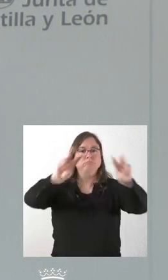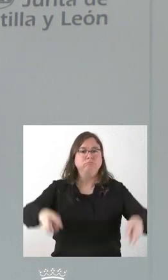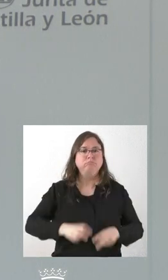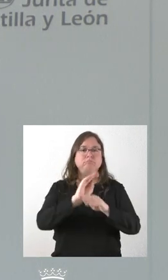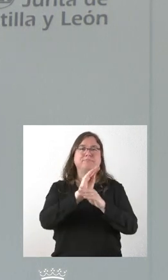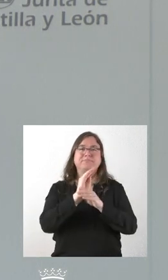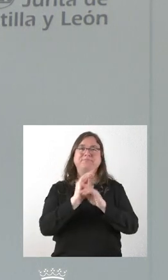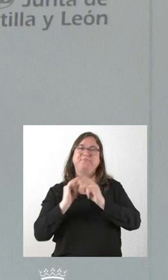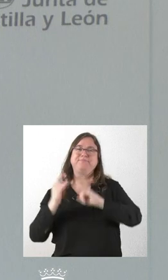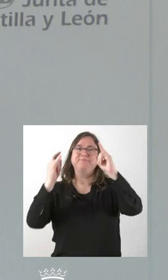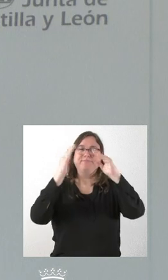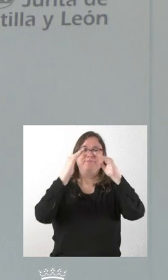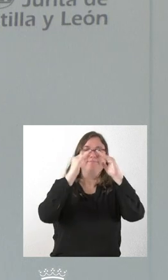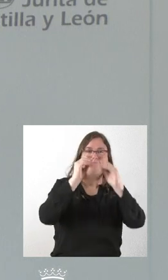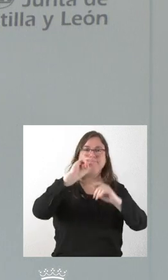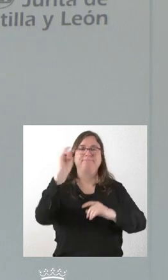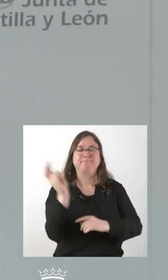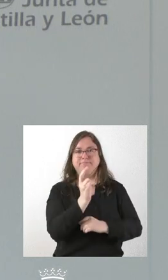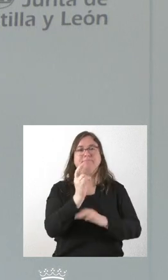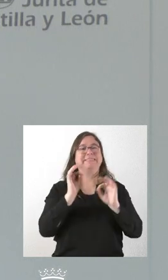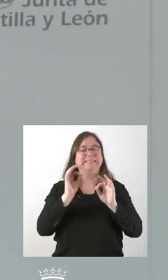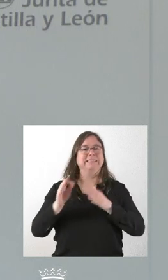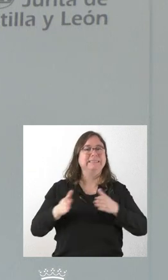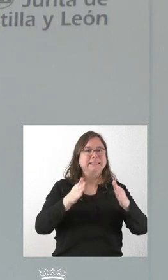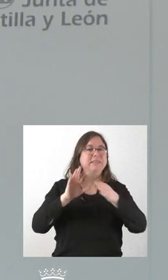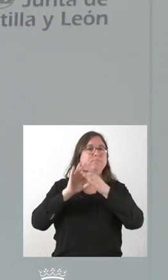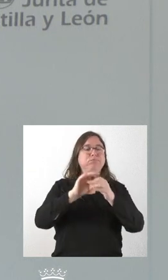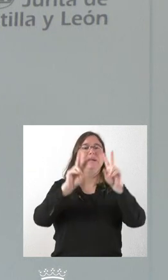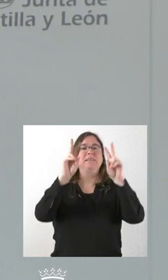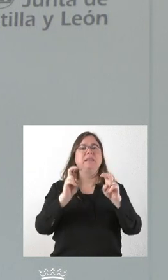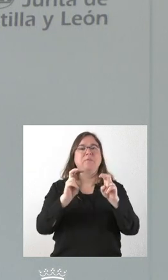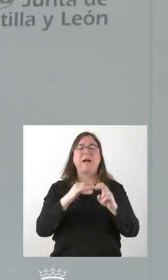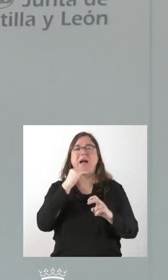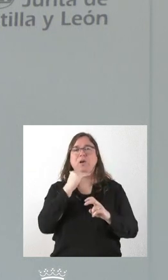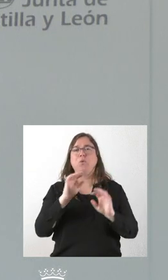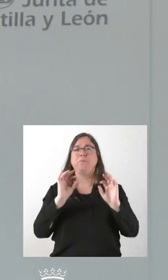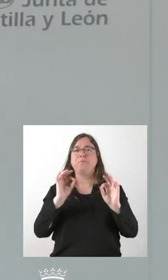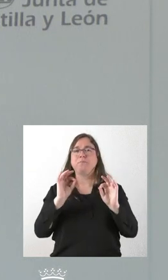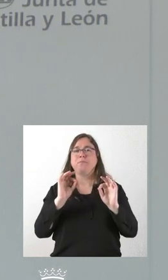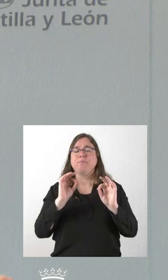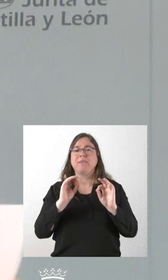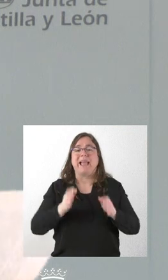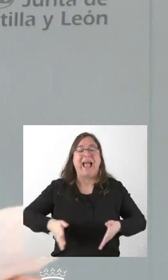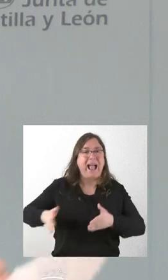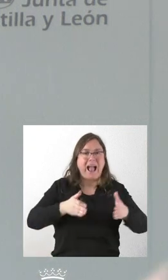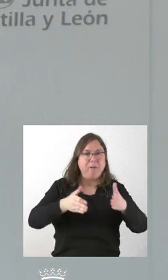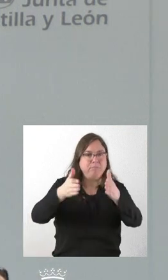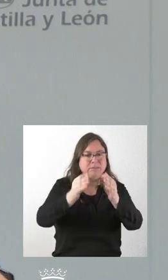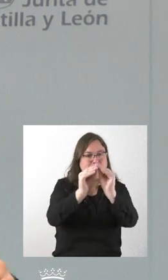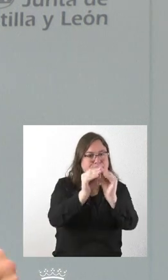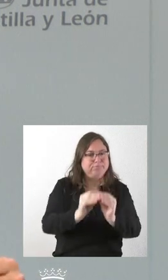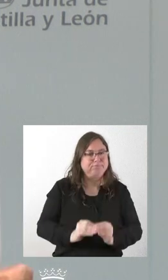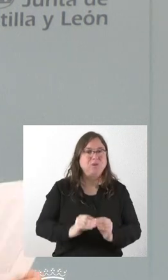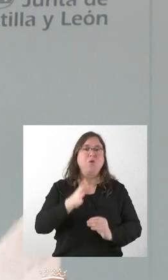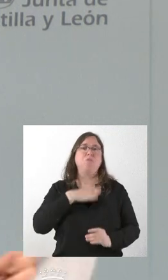infraestructuras rurales, fundamentalmente las relativas a algunos acondicionamientos de caminos rurales que podían haber